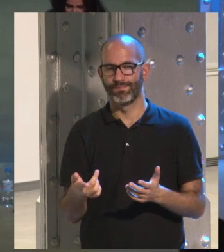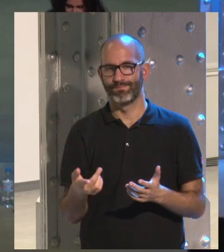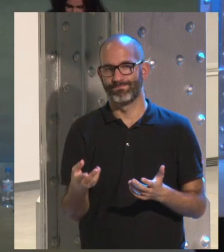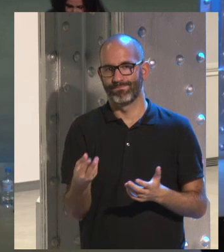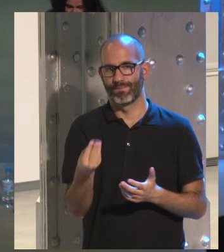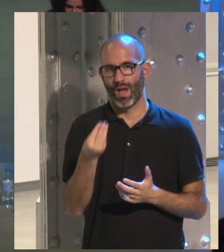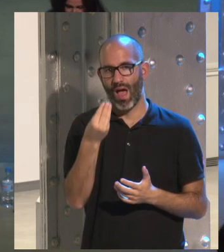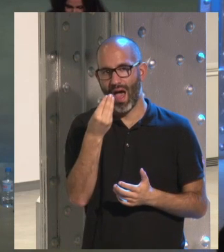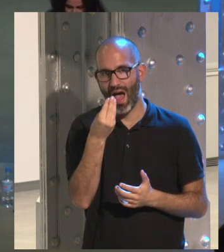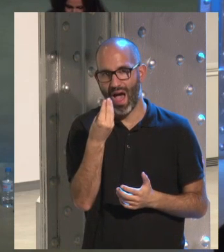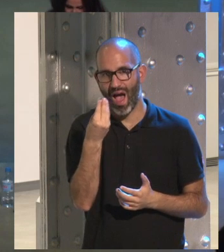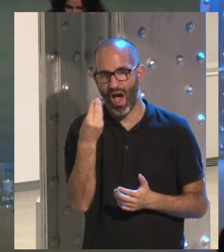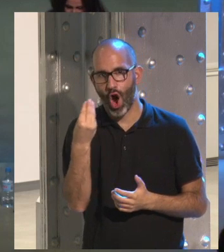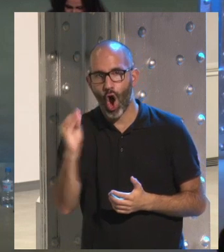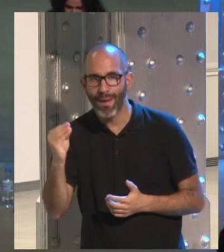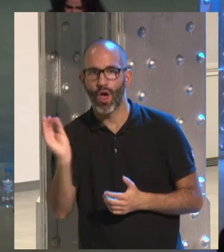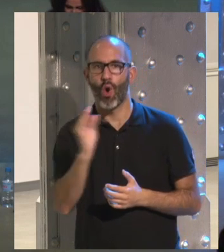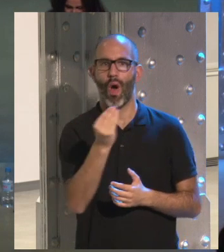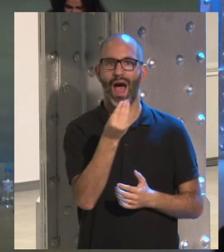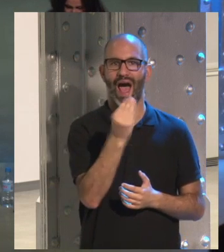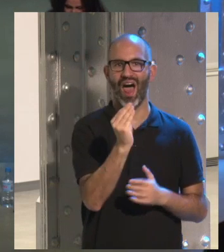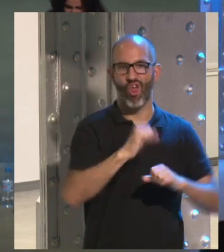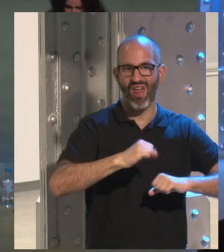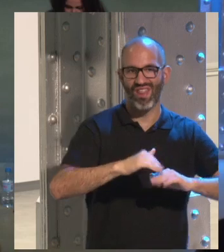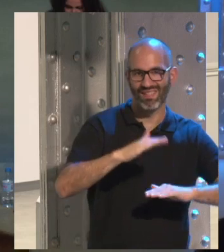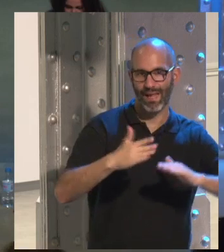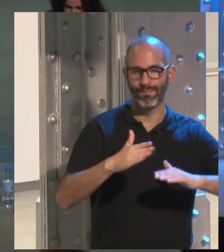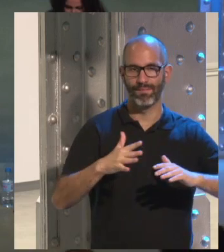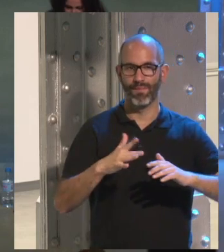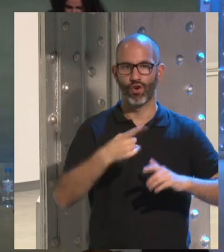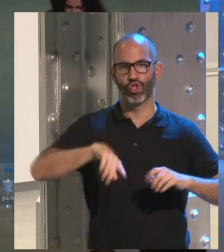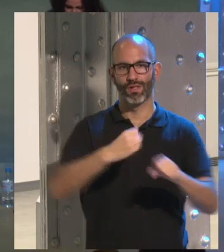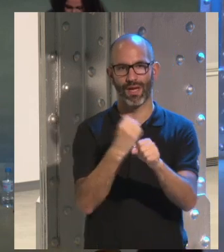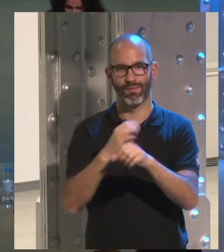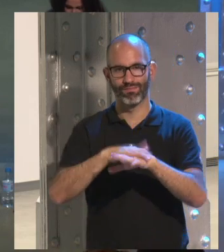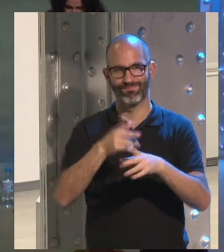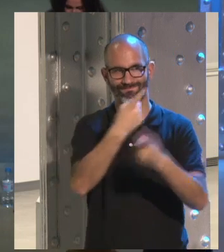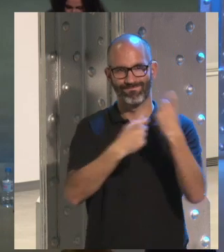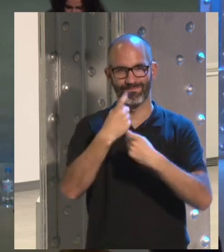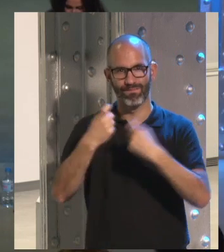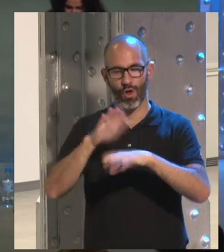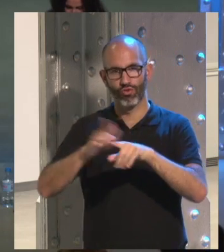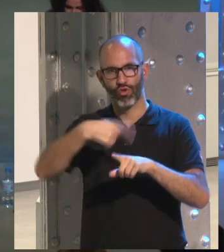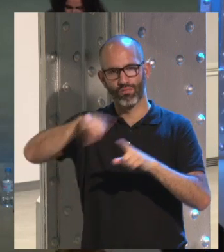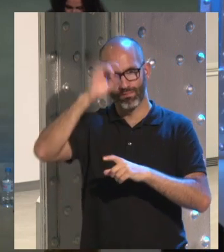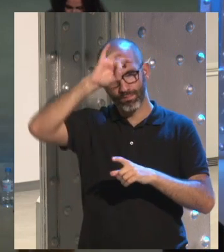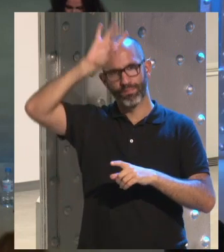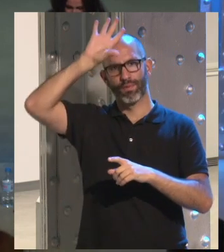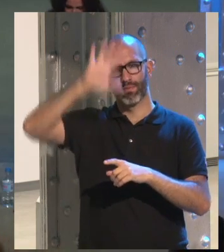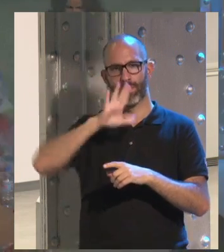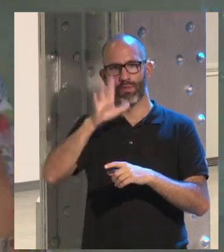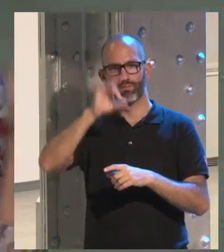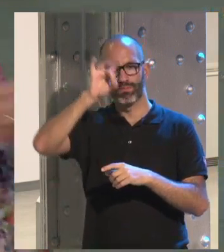adolescentes y jóvenes con los que nosotros estuvimos trabajando ciertamente nos sorprendió o sea nos sorprendió porque